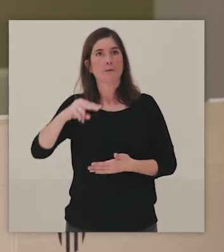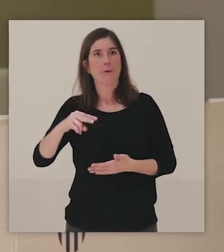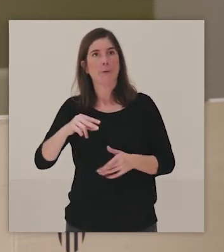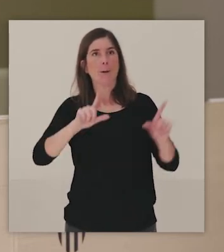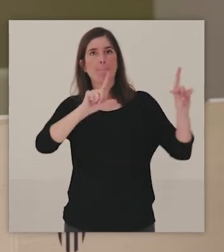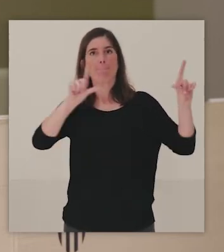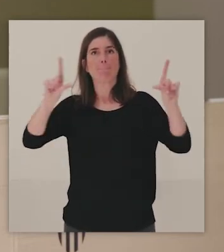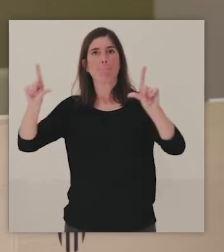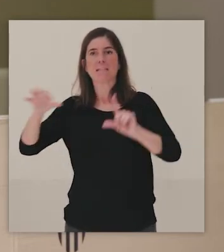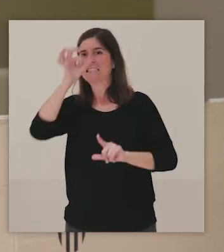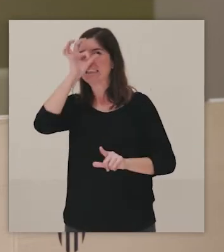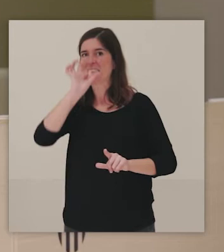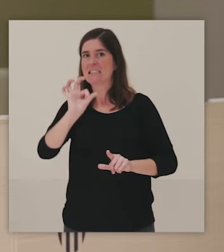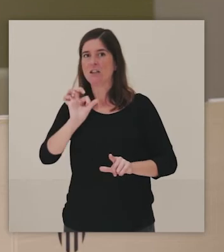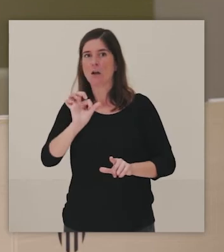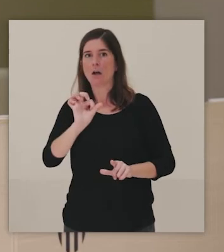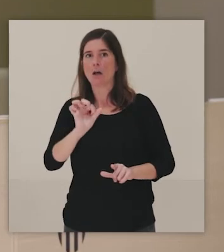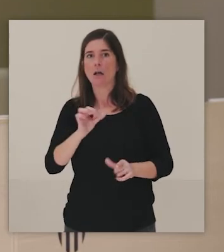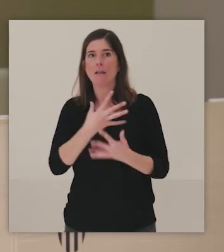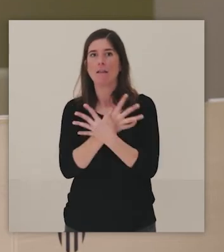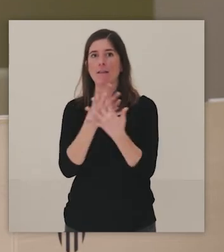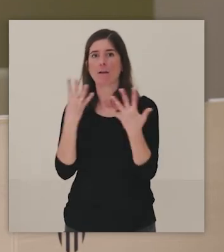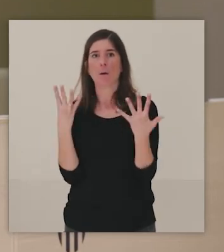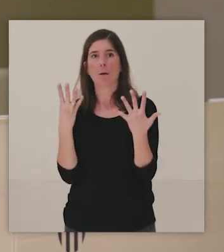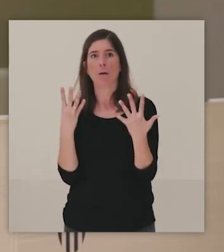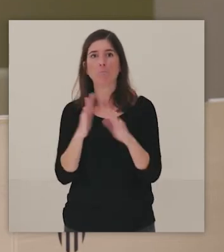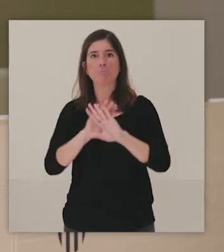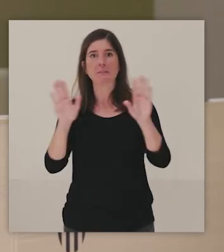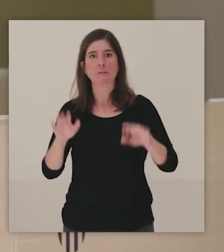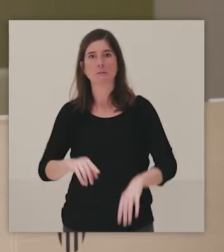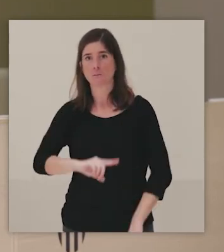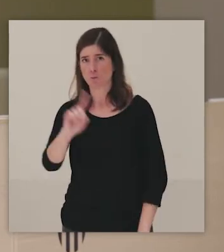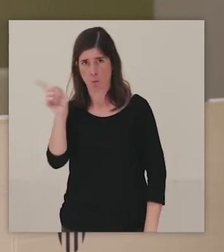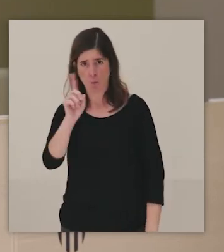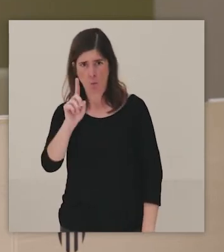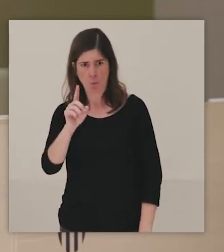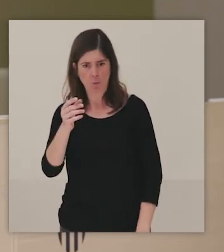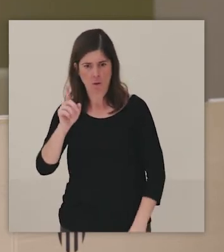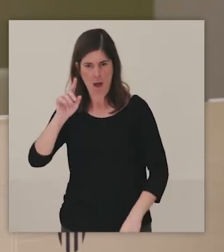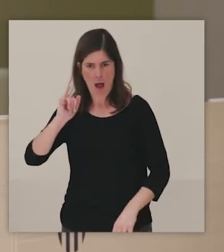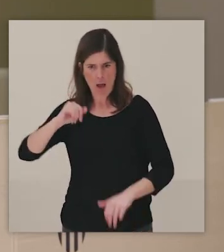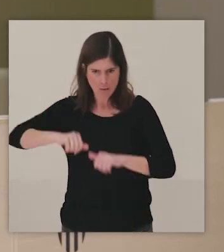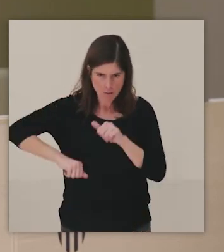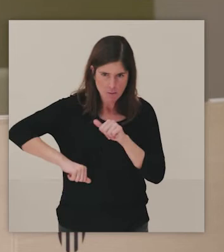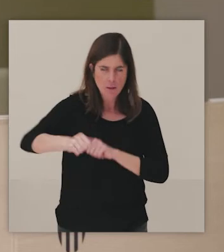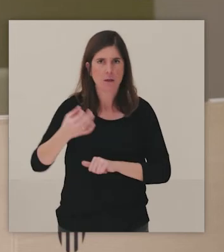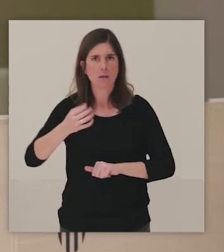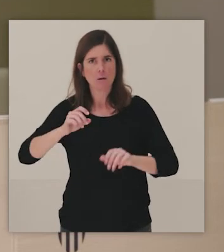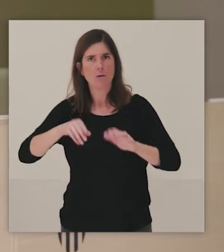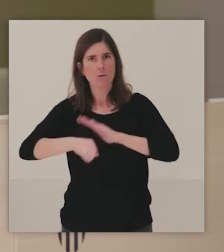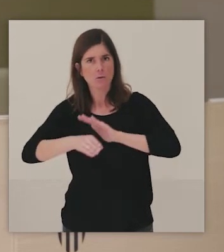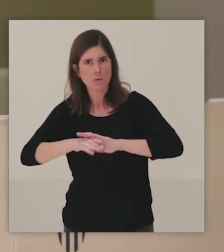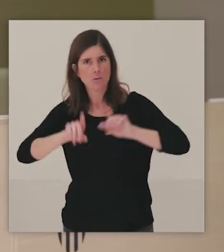del siglo XIX, sino que es un lugar que debe seguir siendo espacio de enseñanza y de